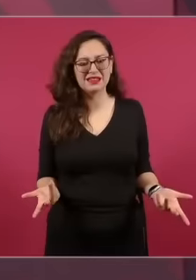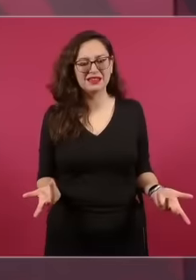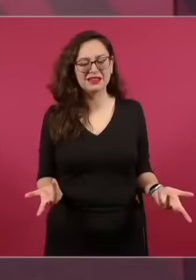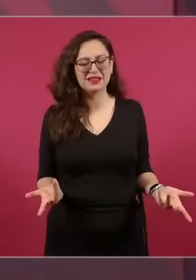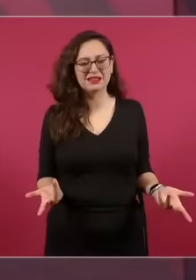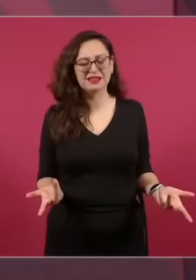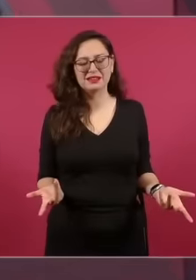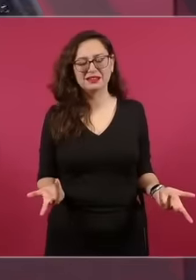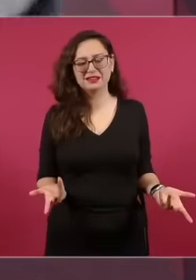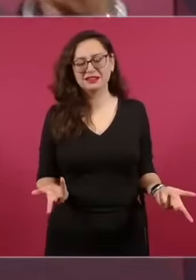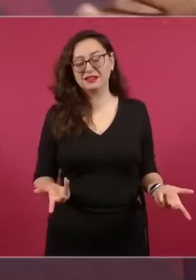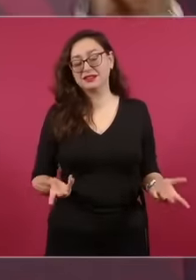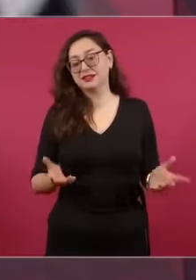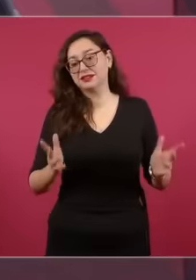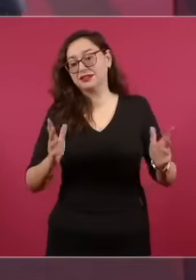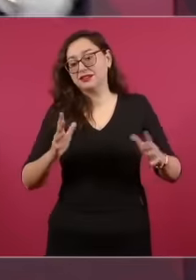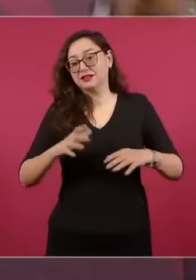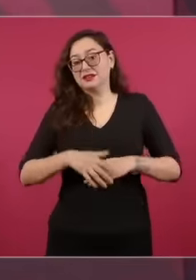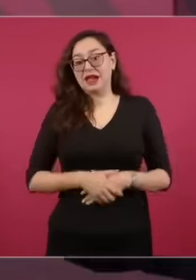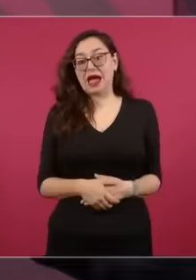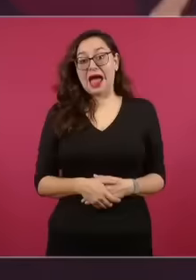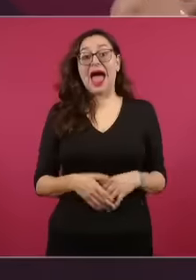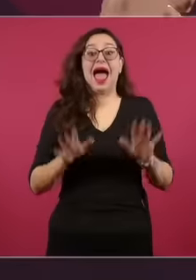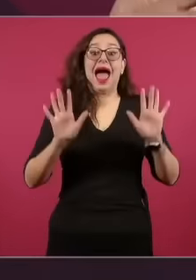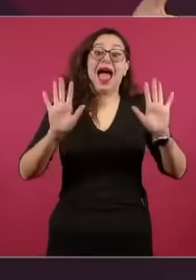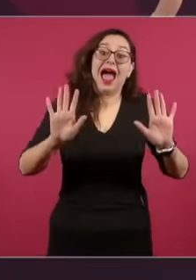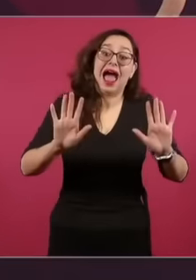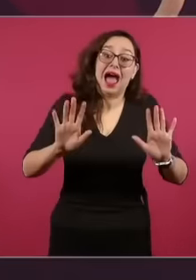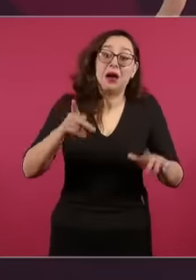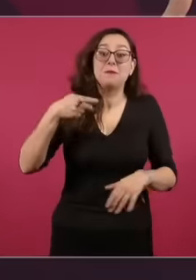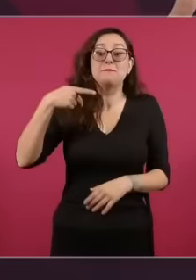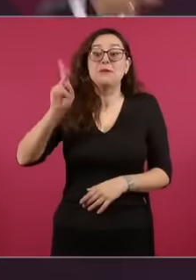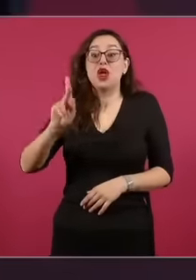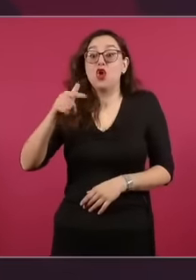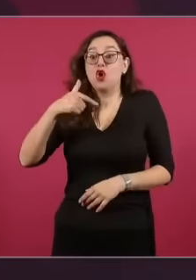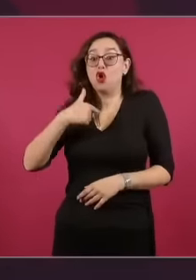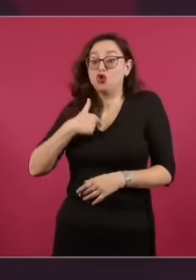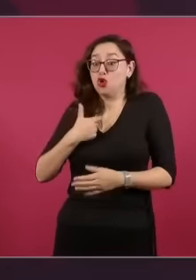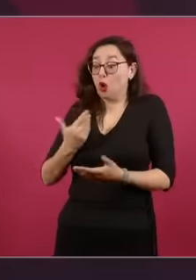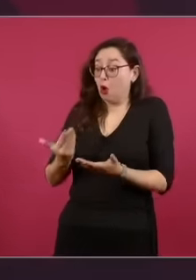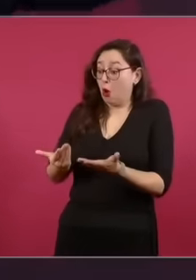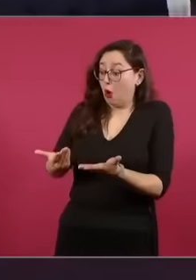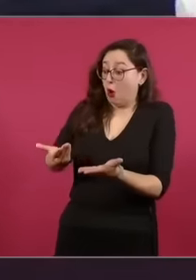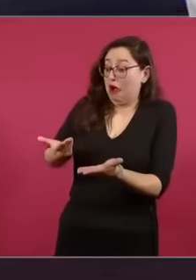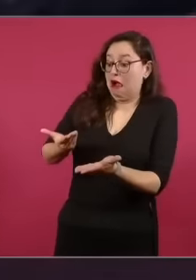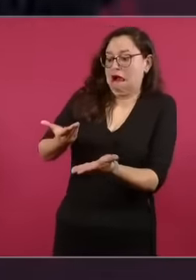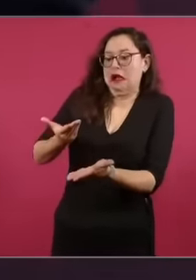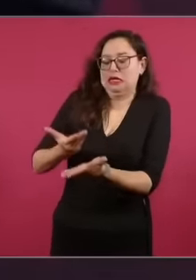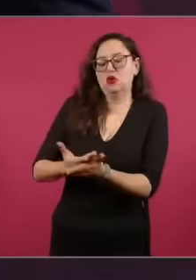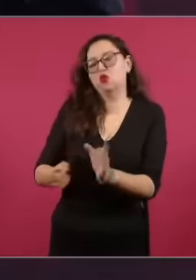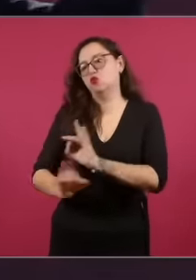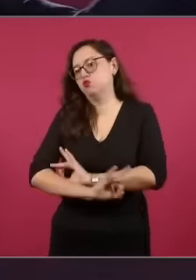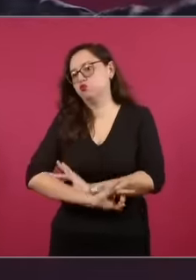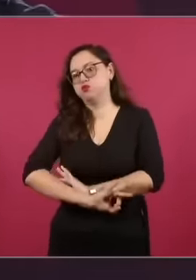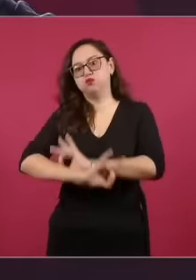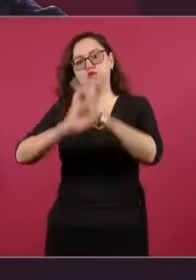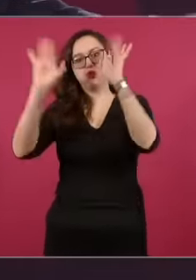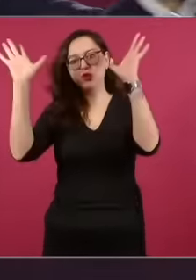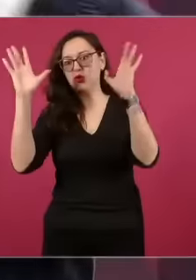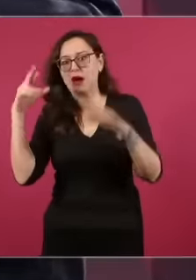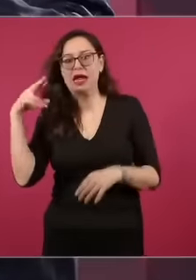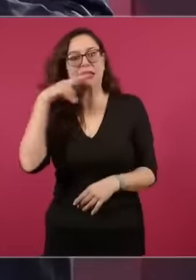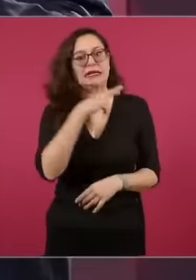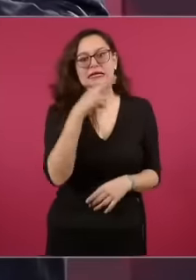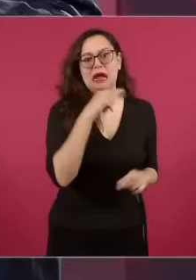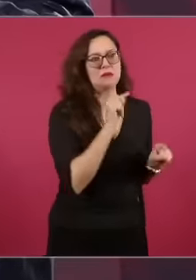imagínense que fuese una cosa de nosotros los medios estaría